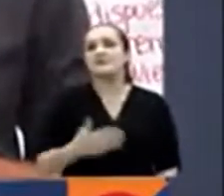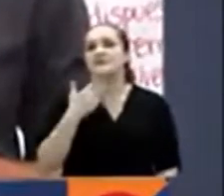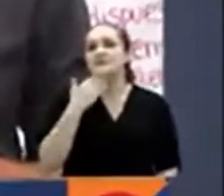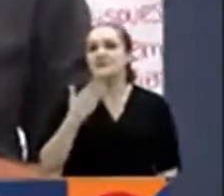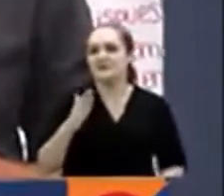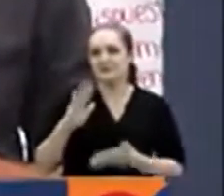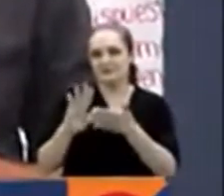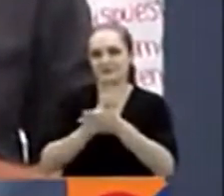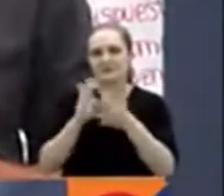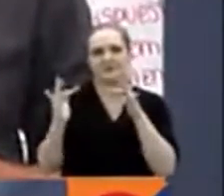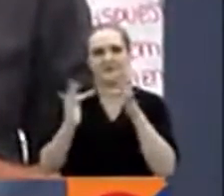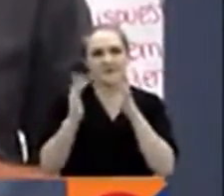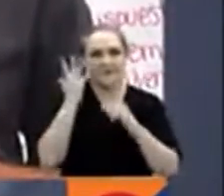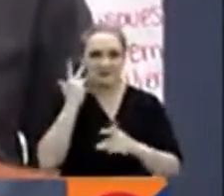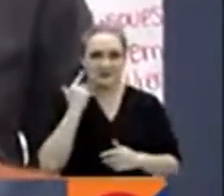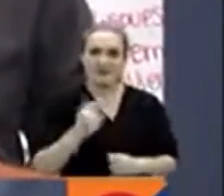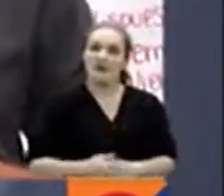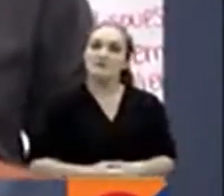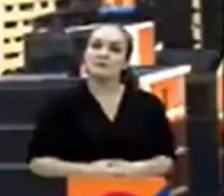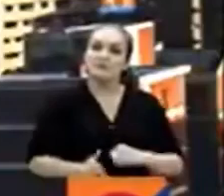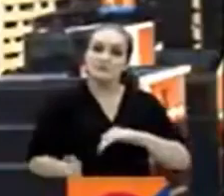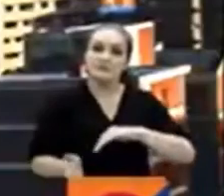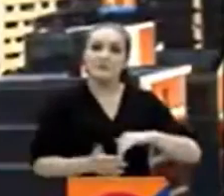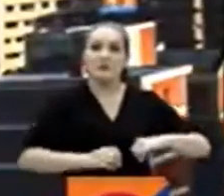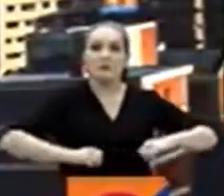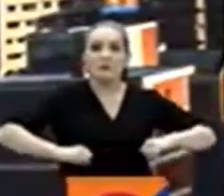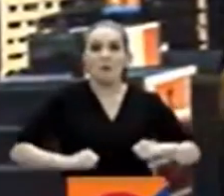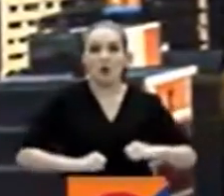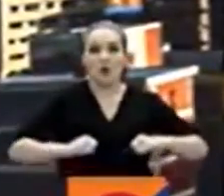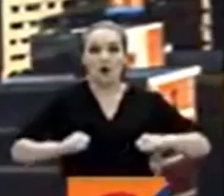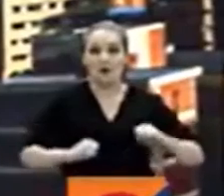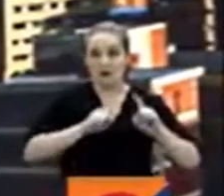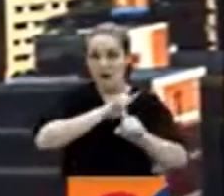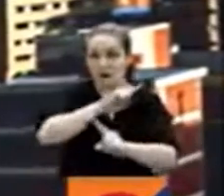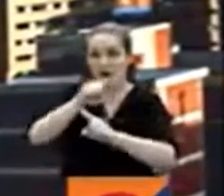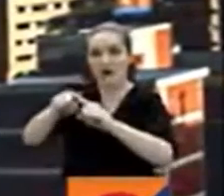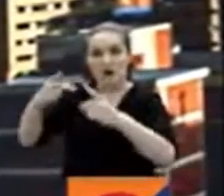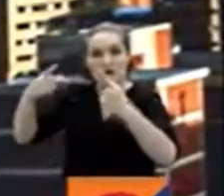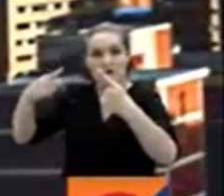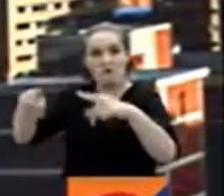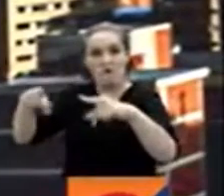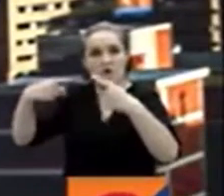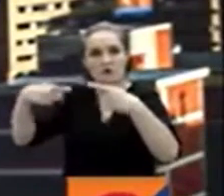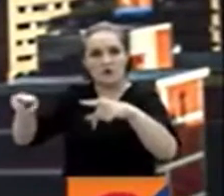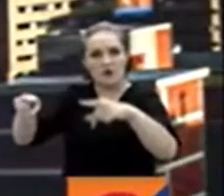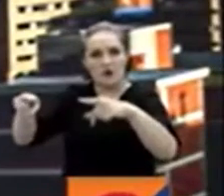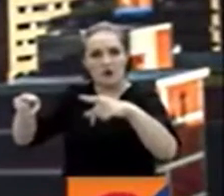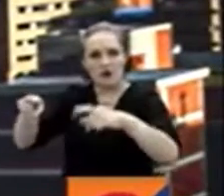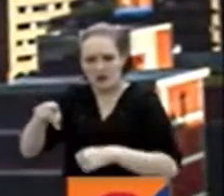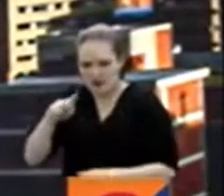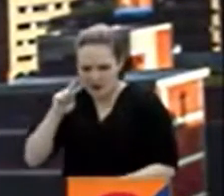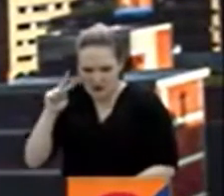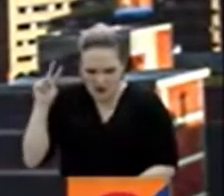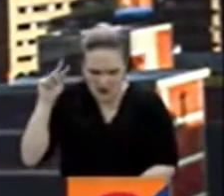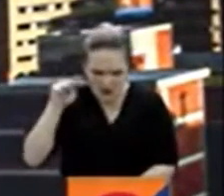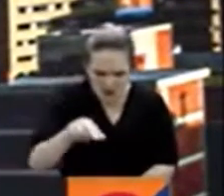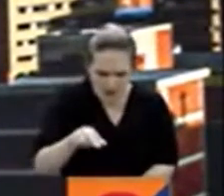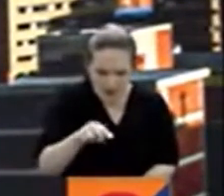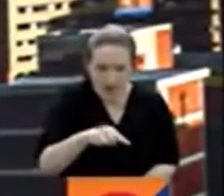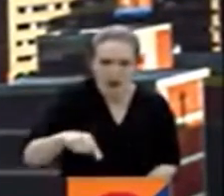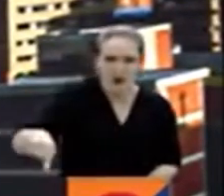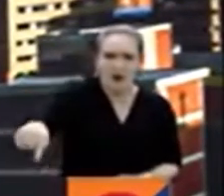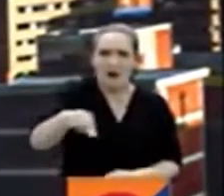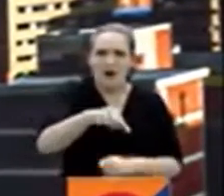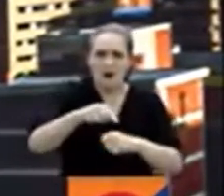Alejandro Conectados 24 7. Y en la vía Bogotá-Fusagasugá la policía encontró un carro en el que eran transportados 62 kilos de